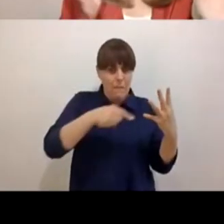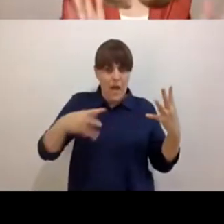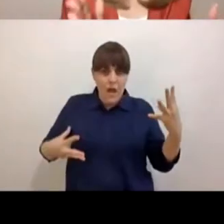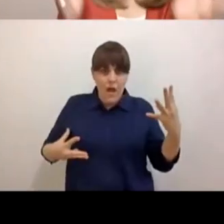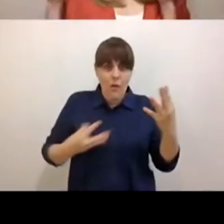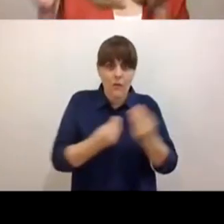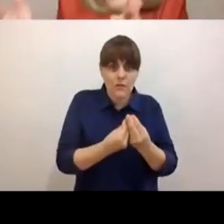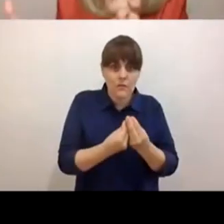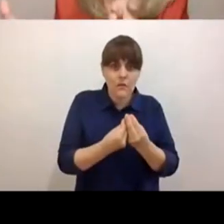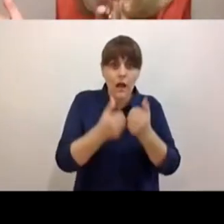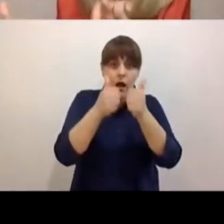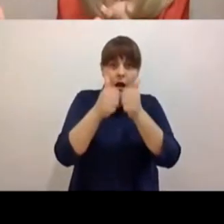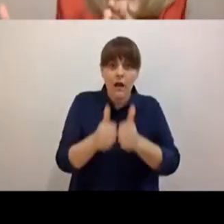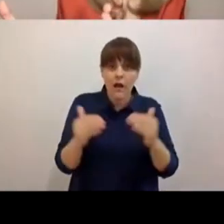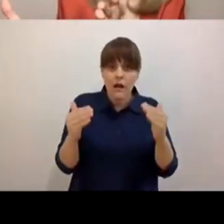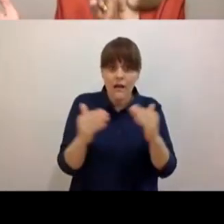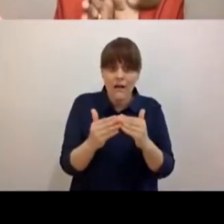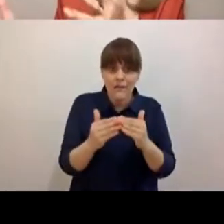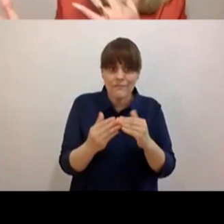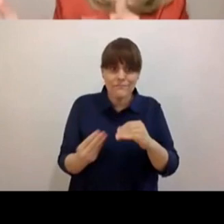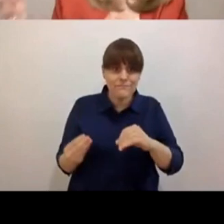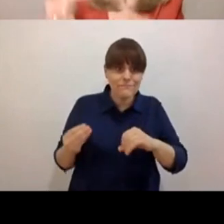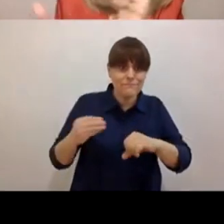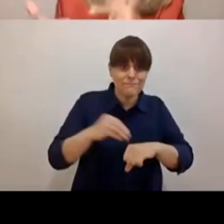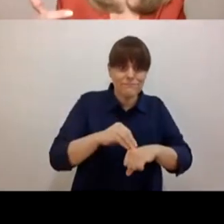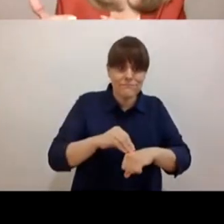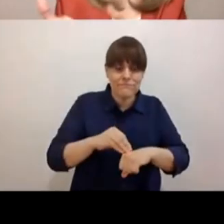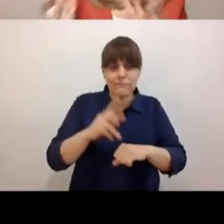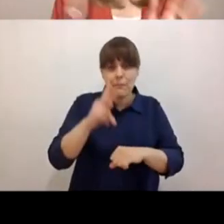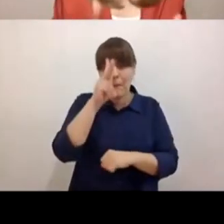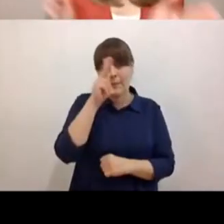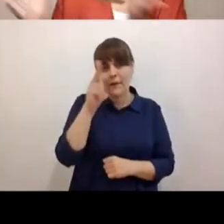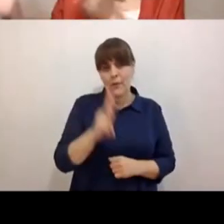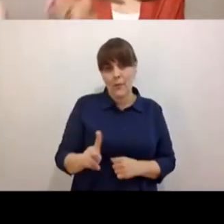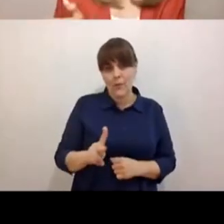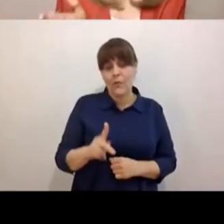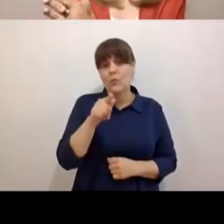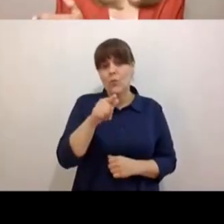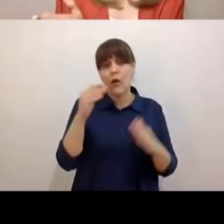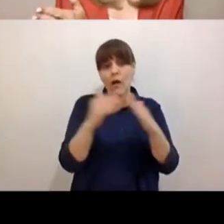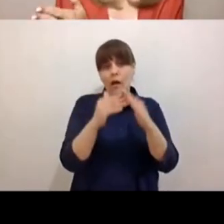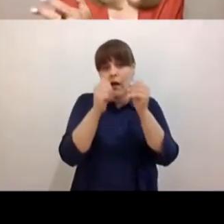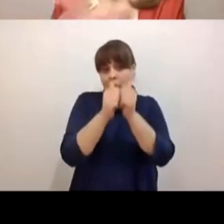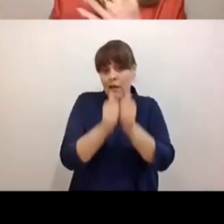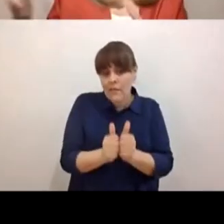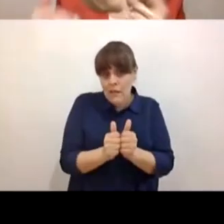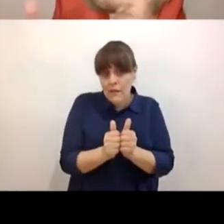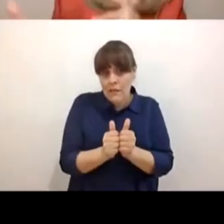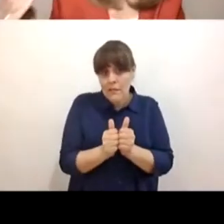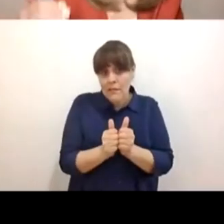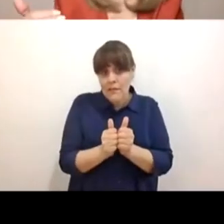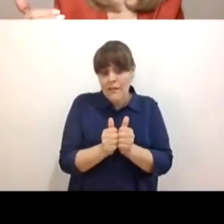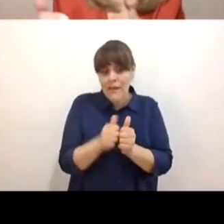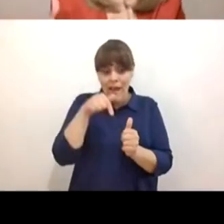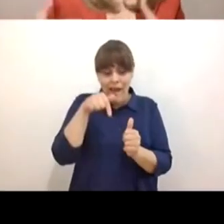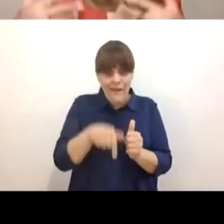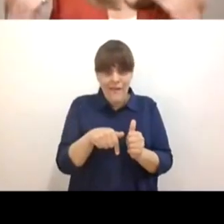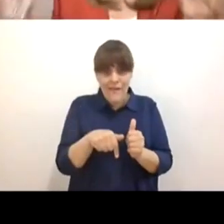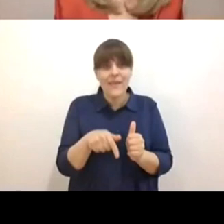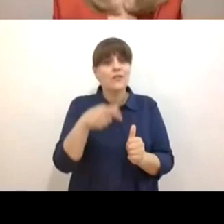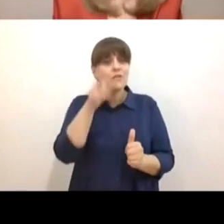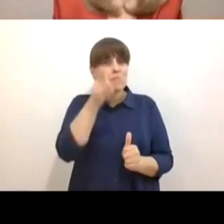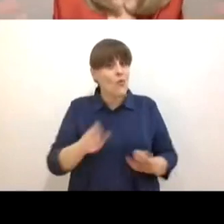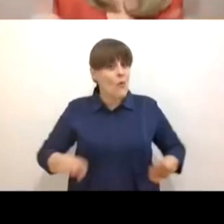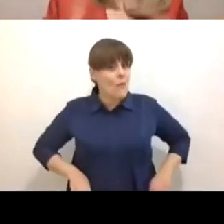Te tienes que quedar en tu casa, ¿no? Y además, estar bien en tu casa, meterte a clases en línea, que